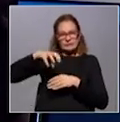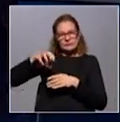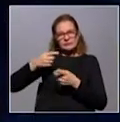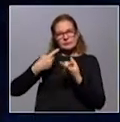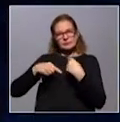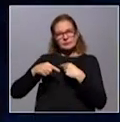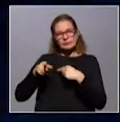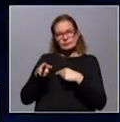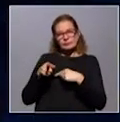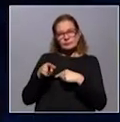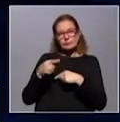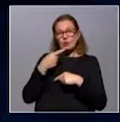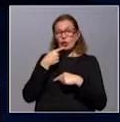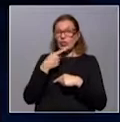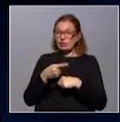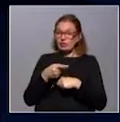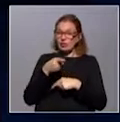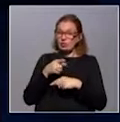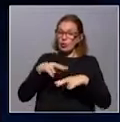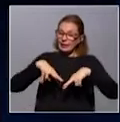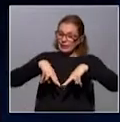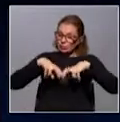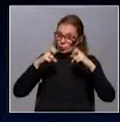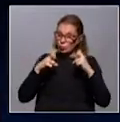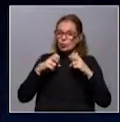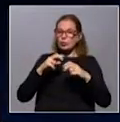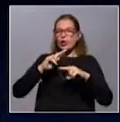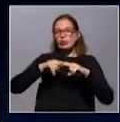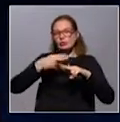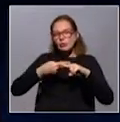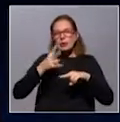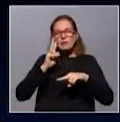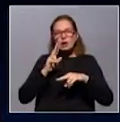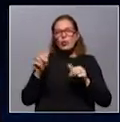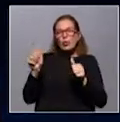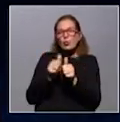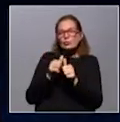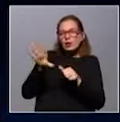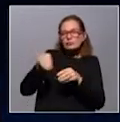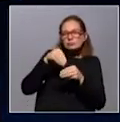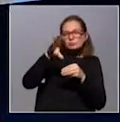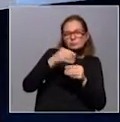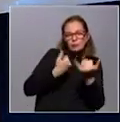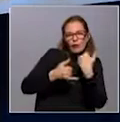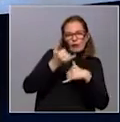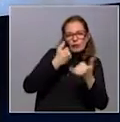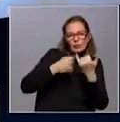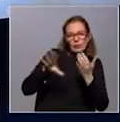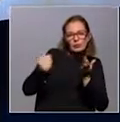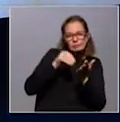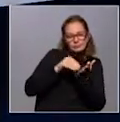entonces ellos nos dan el mandato de hacer estudios, de hacer revisiones, de juntar la información disponible, de